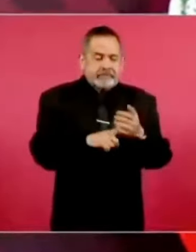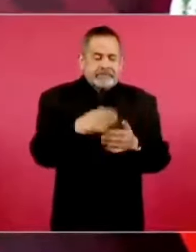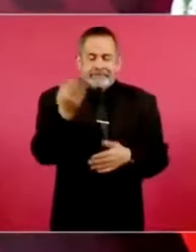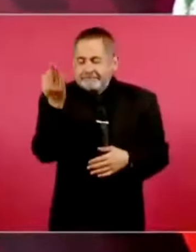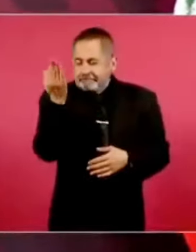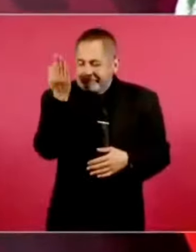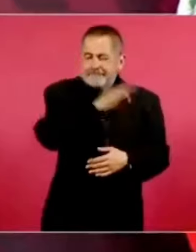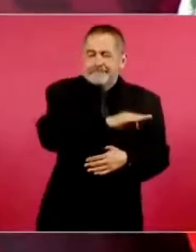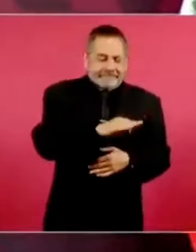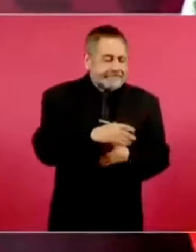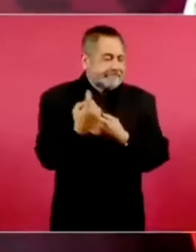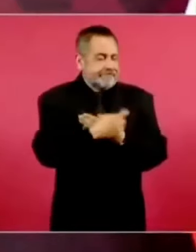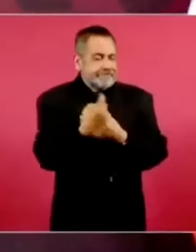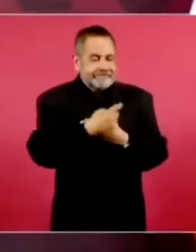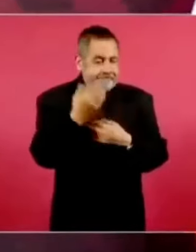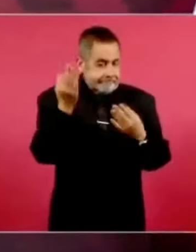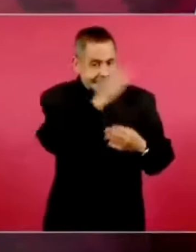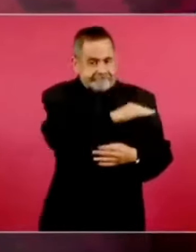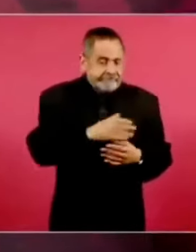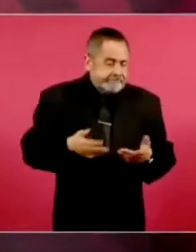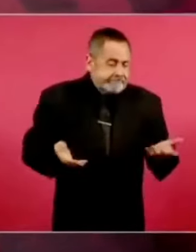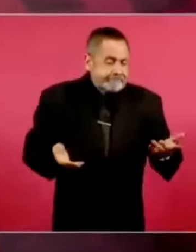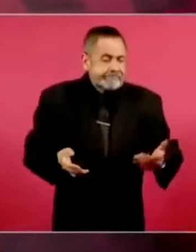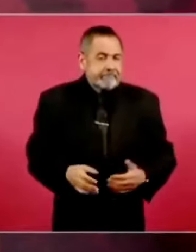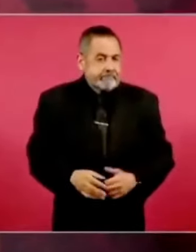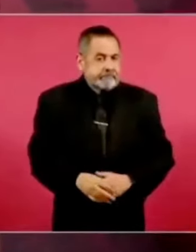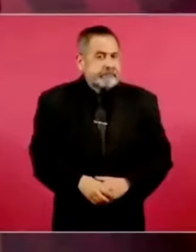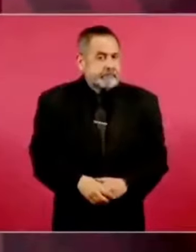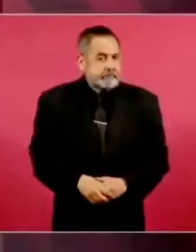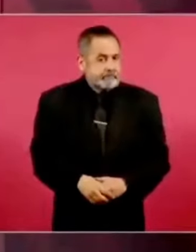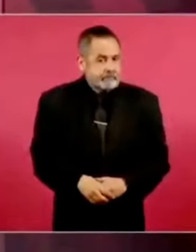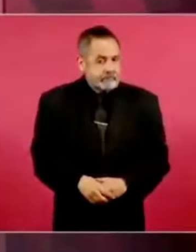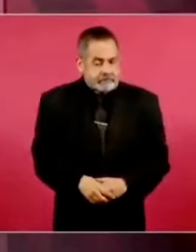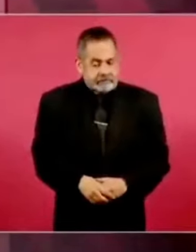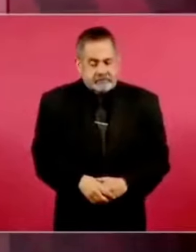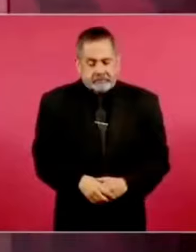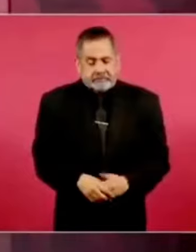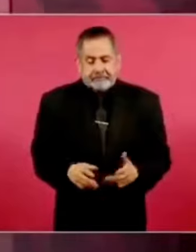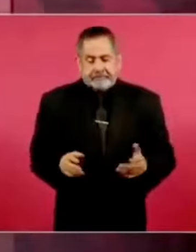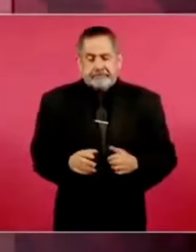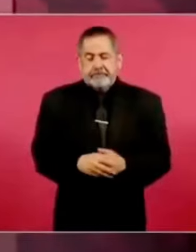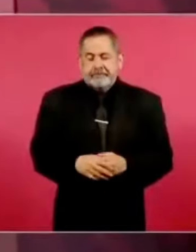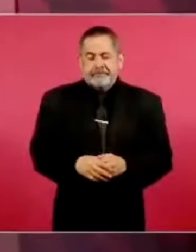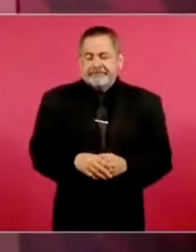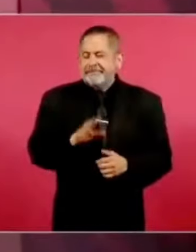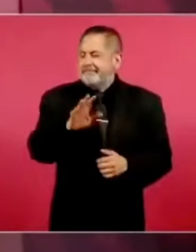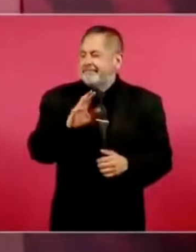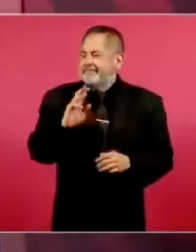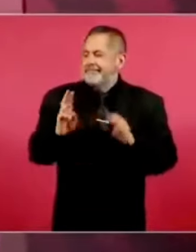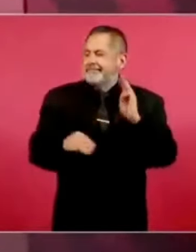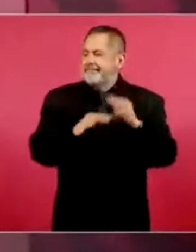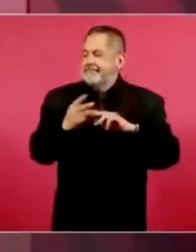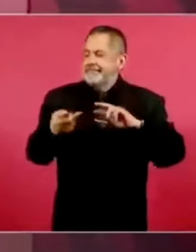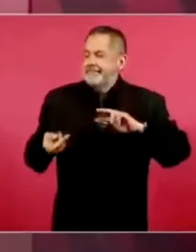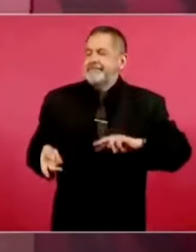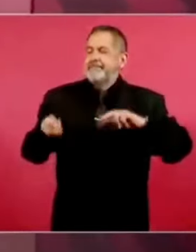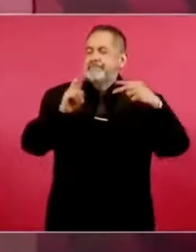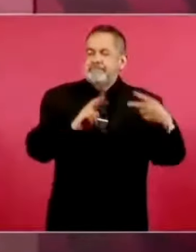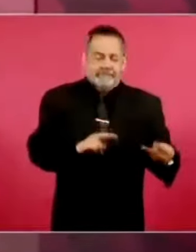como el mundo al revés. Nada más